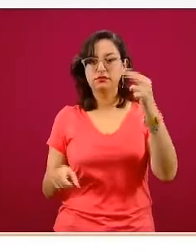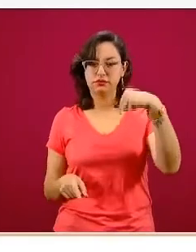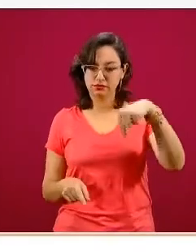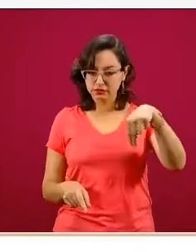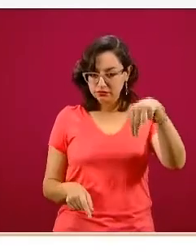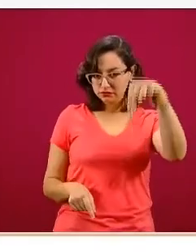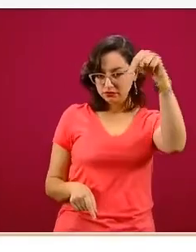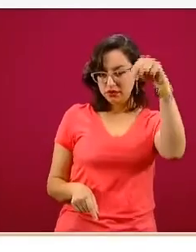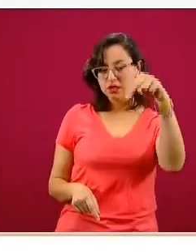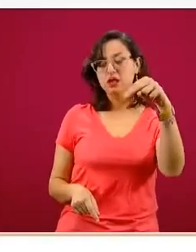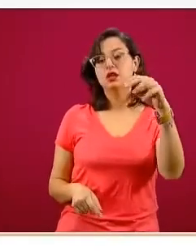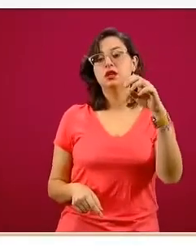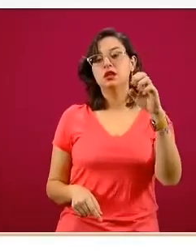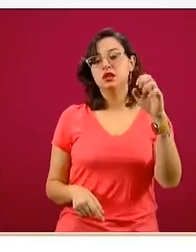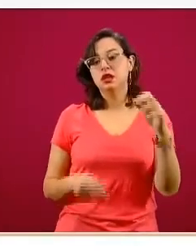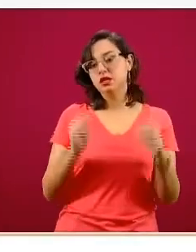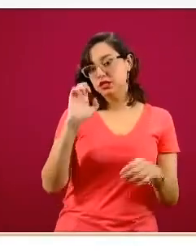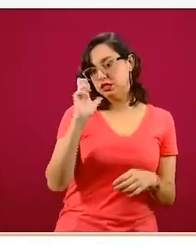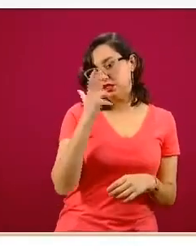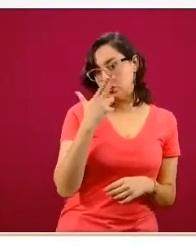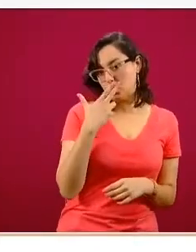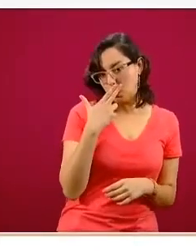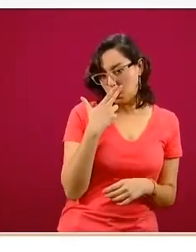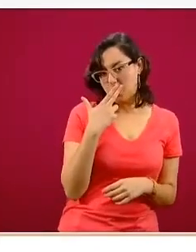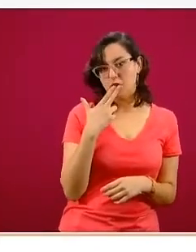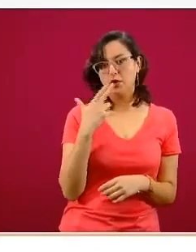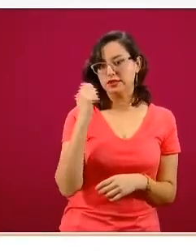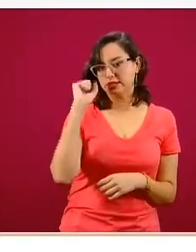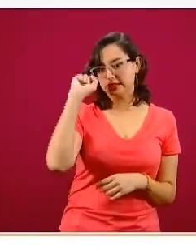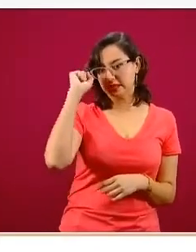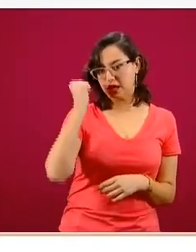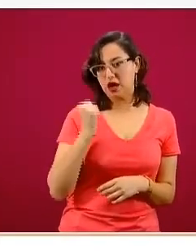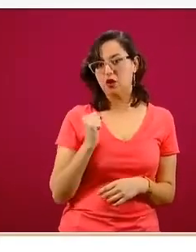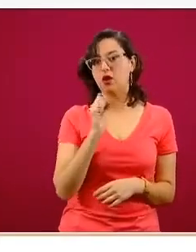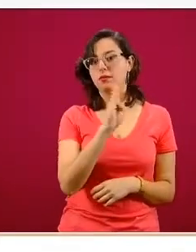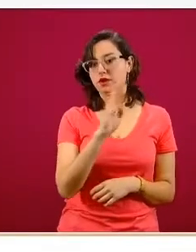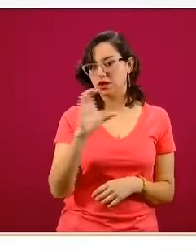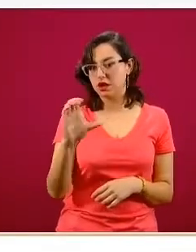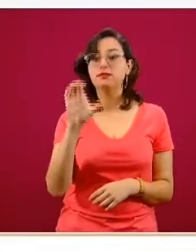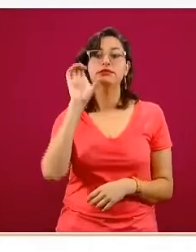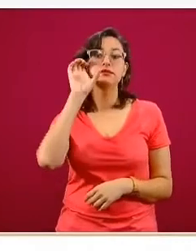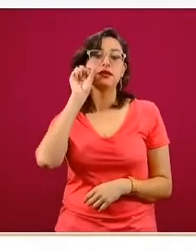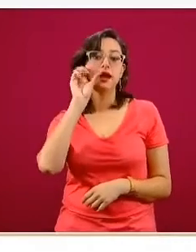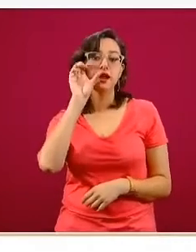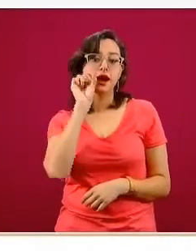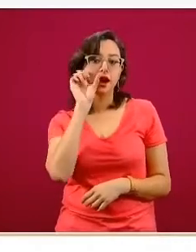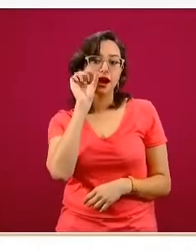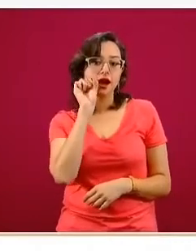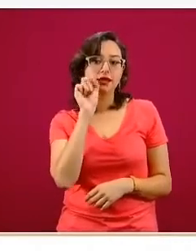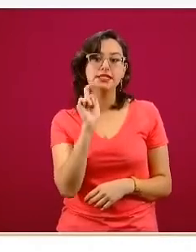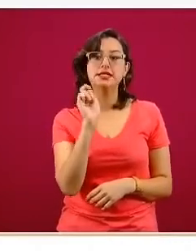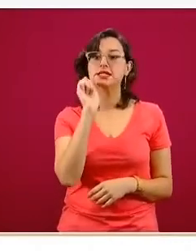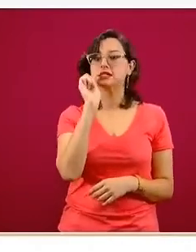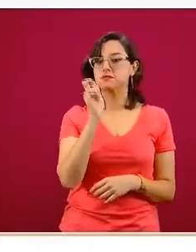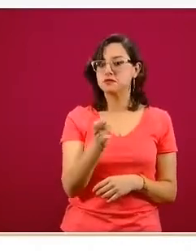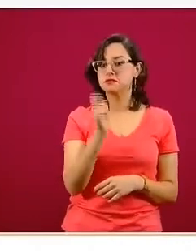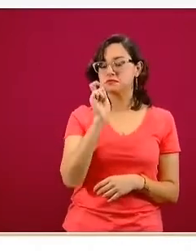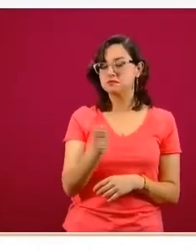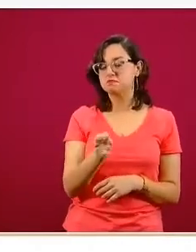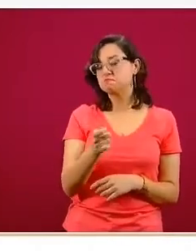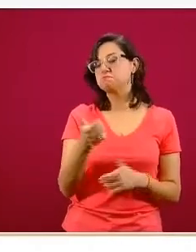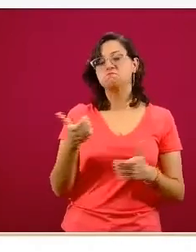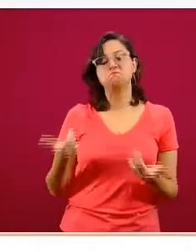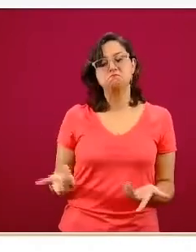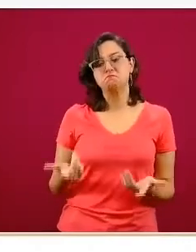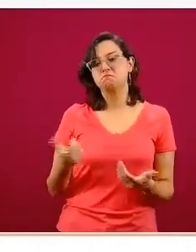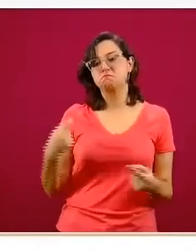Chihuahua, Sinaloa, Baja California, continúan todavía en color naranja, quiere decir que se mantienen en una escala similar a